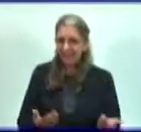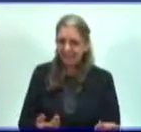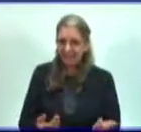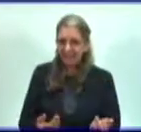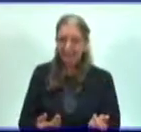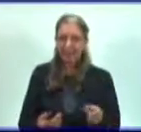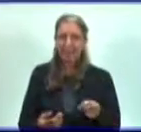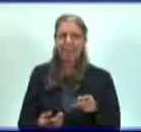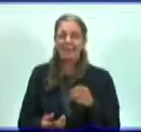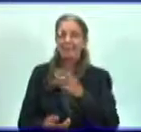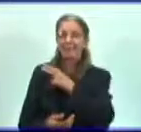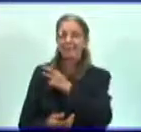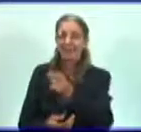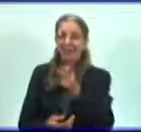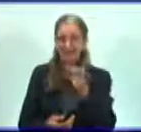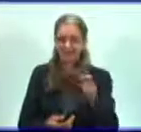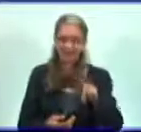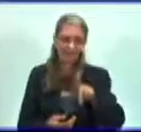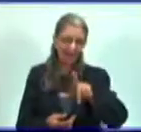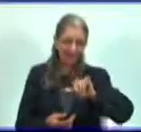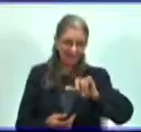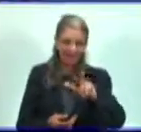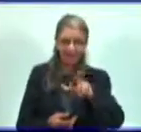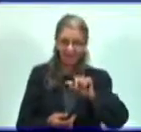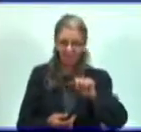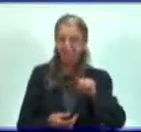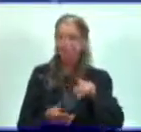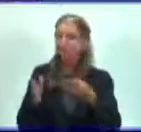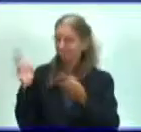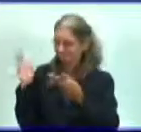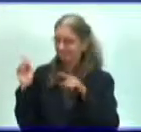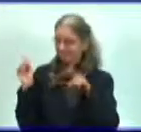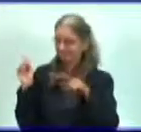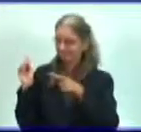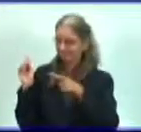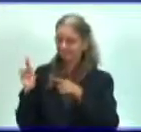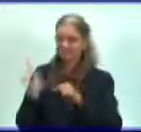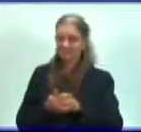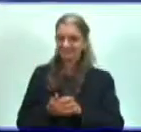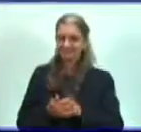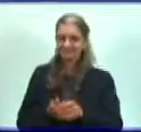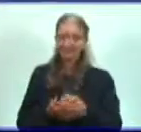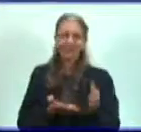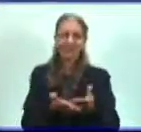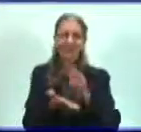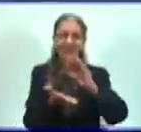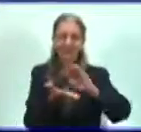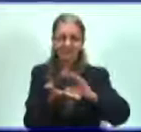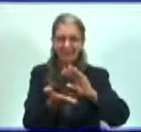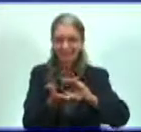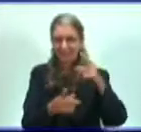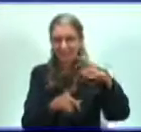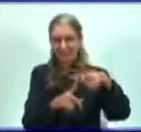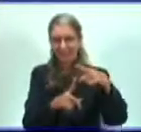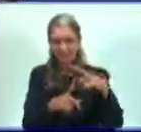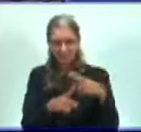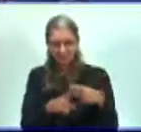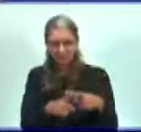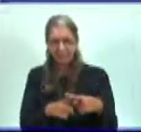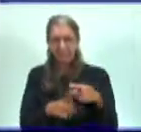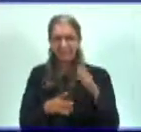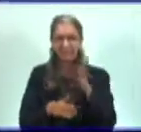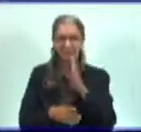Lili te pide tener a tu alcance el libro de texto de Biología 4, parte 1.